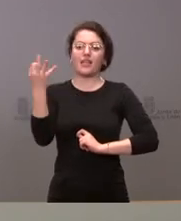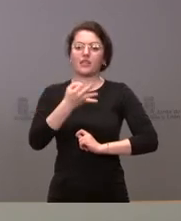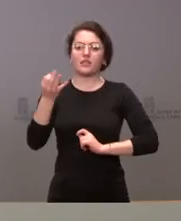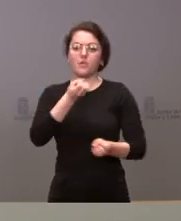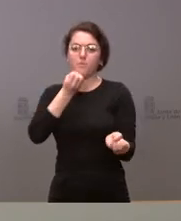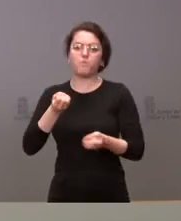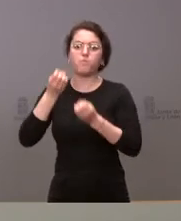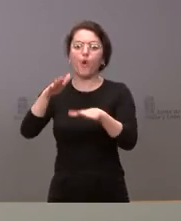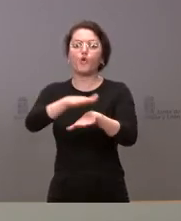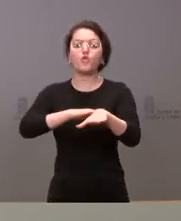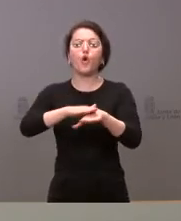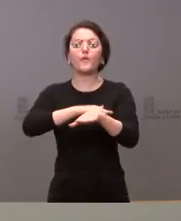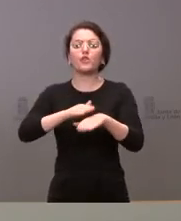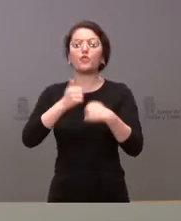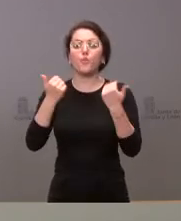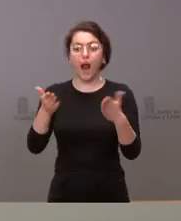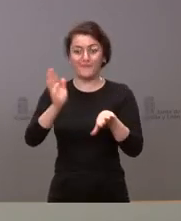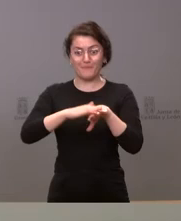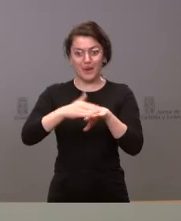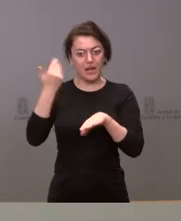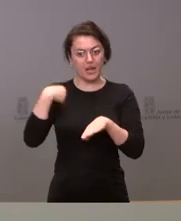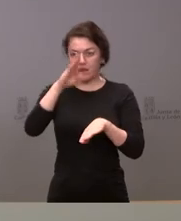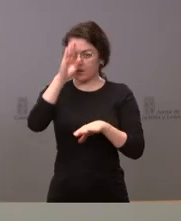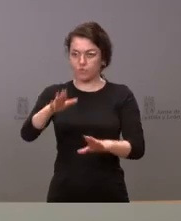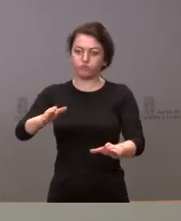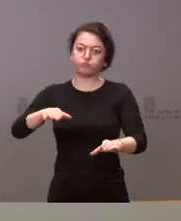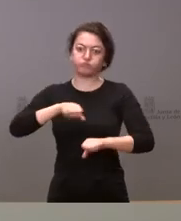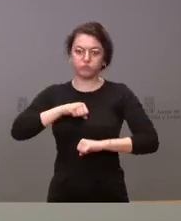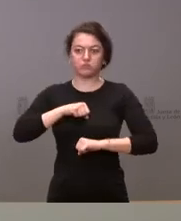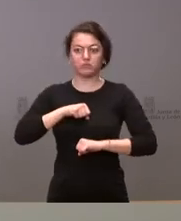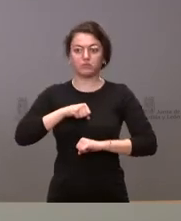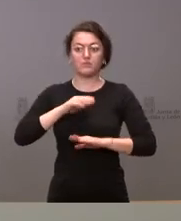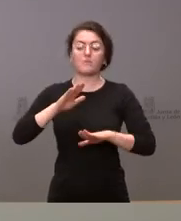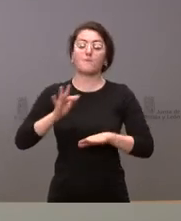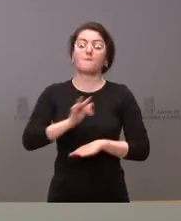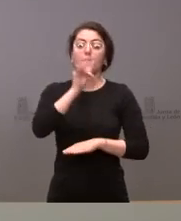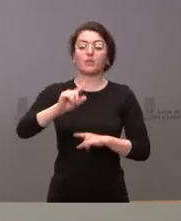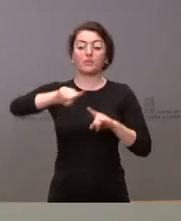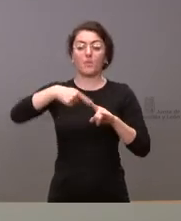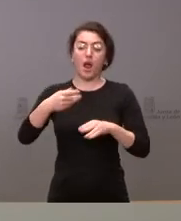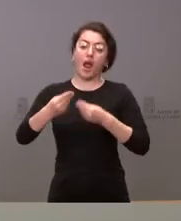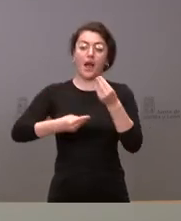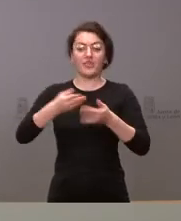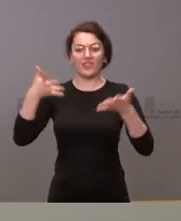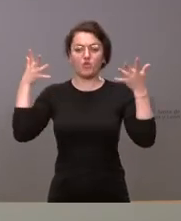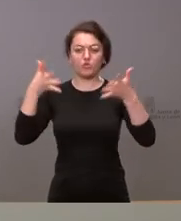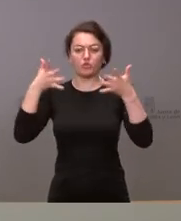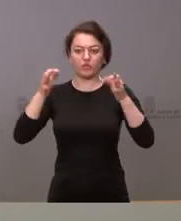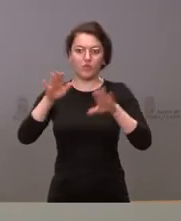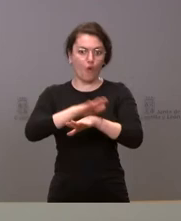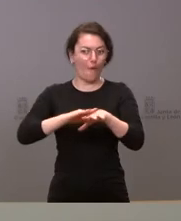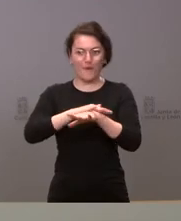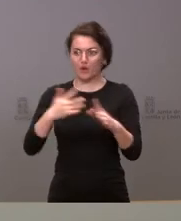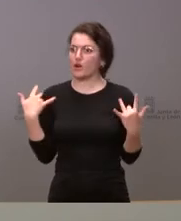tomar posesión inmediatamente y celebrar algunos consejos de gobierno también inmediatos